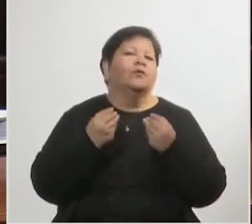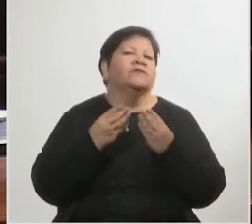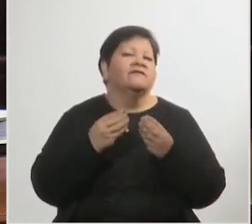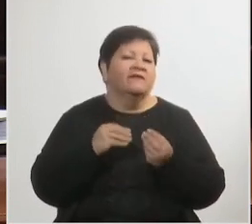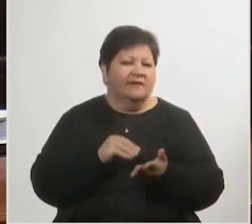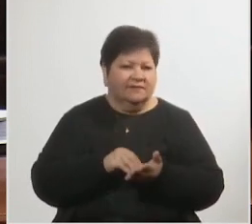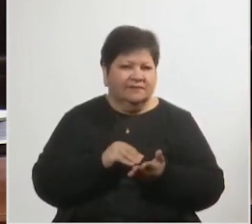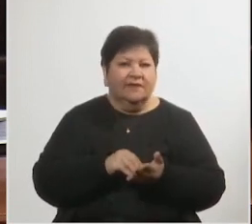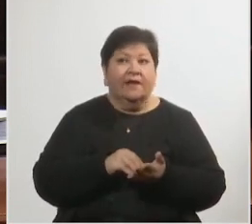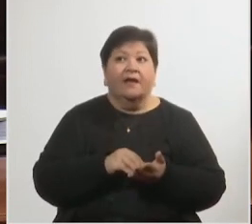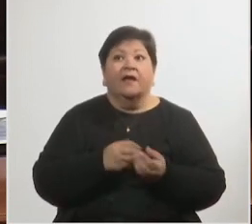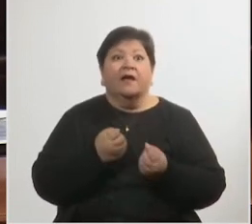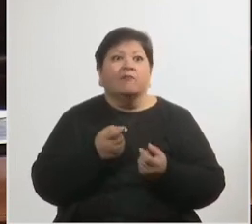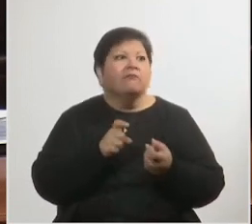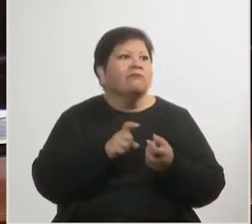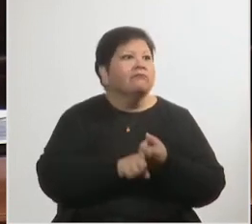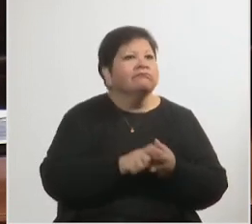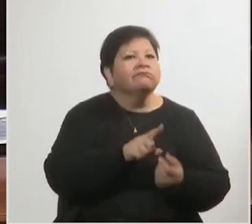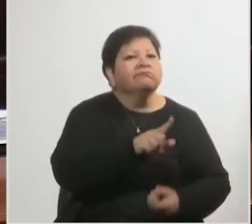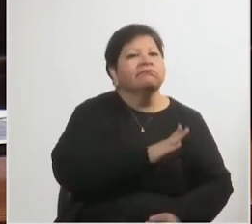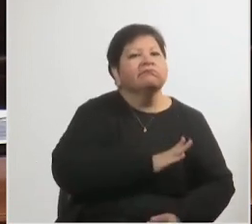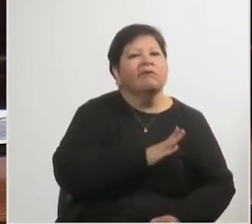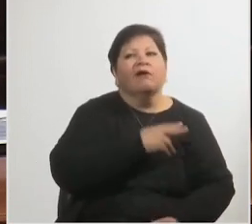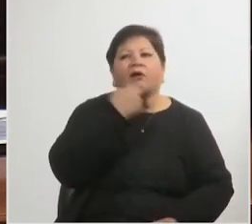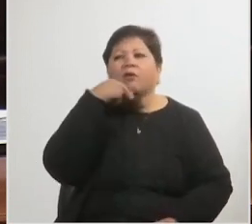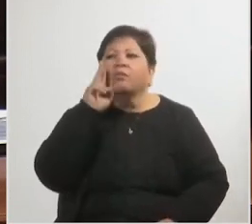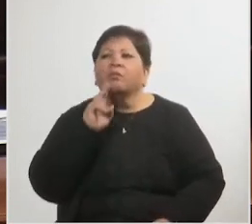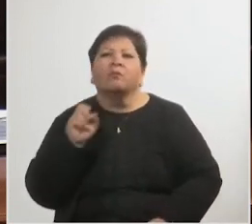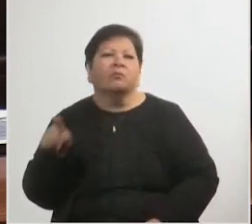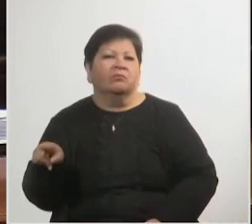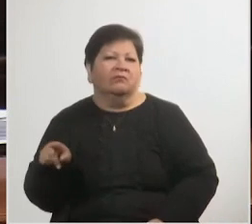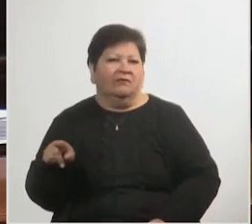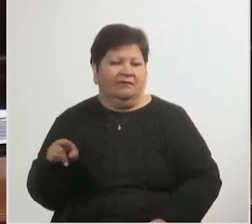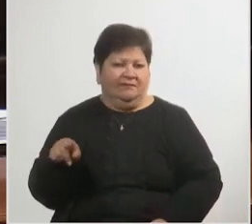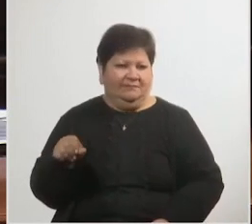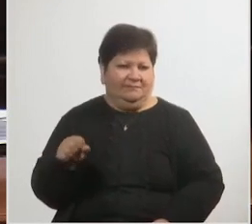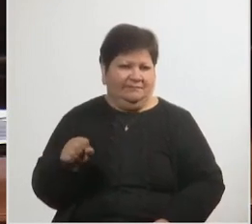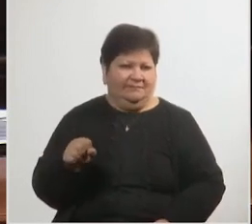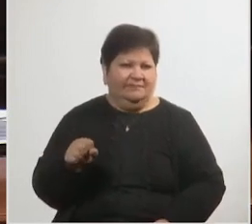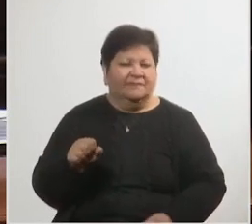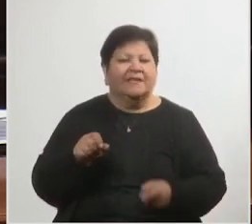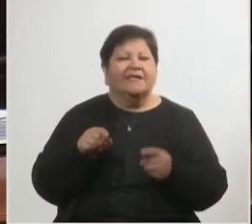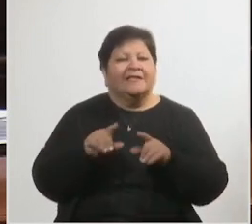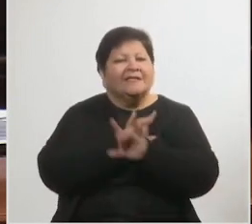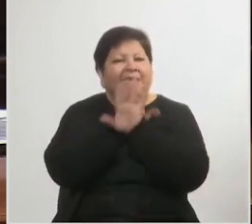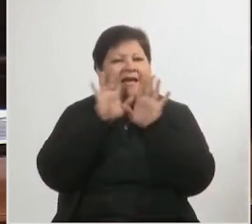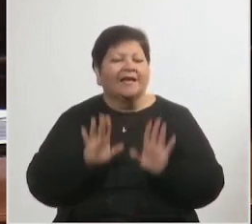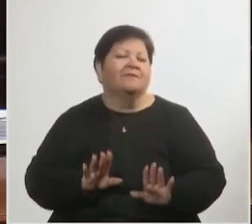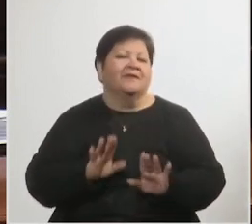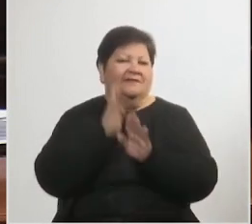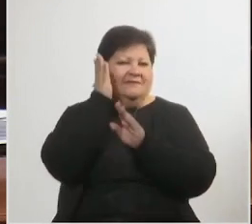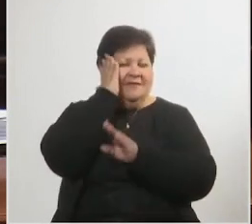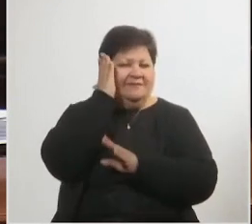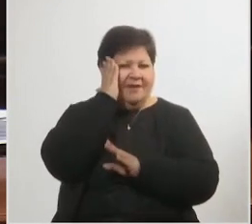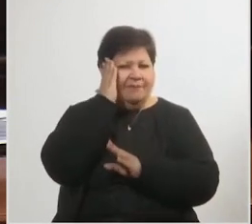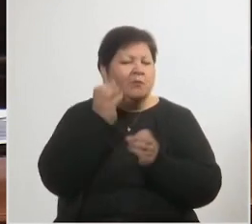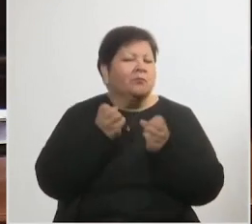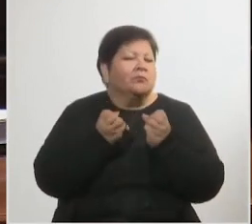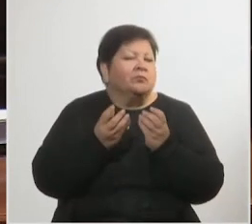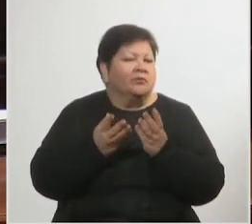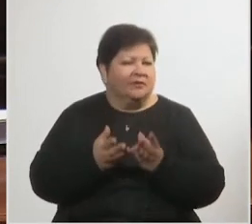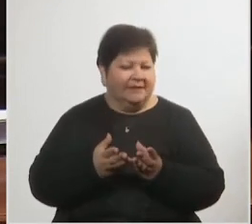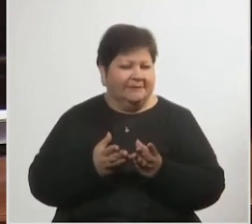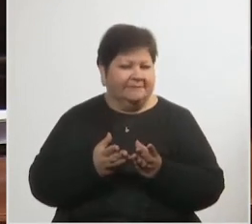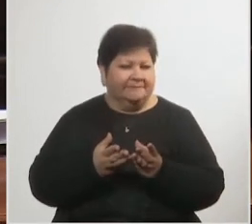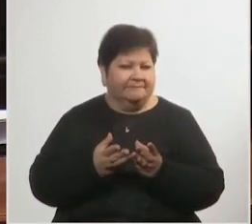represalias de la pareja por una mala conducta de su otra pareja. Sabemos claramente las razones que llevan